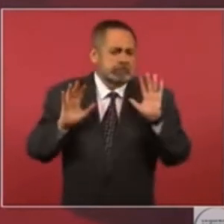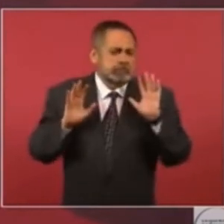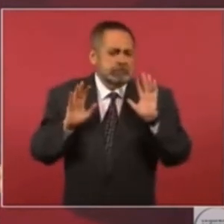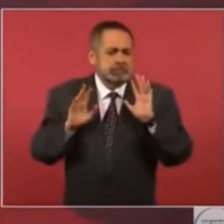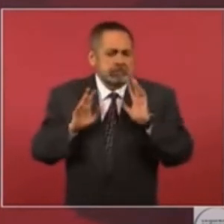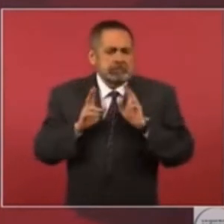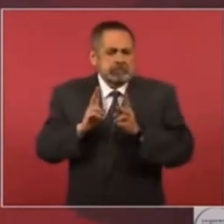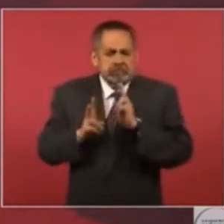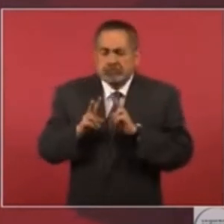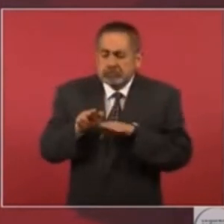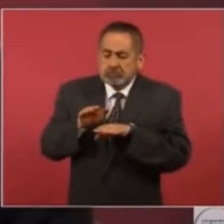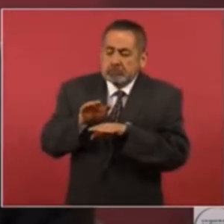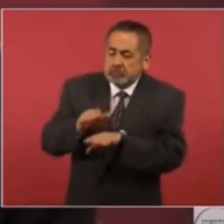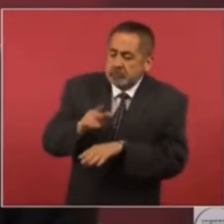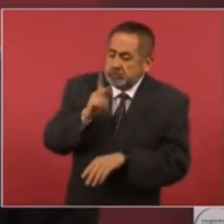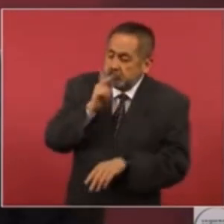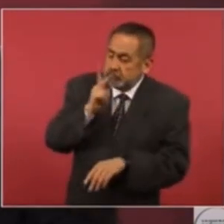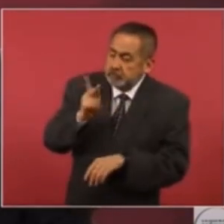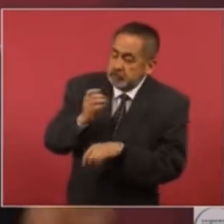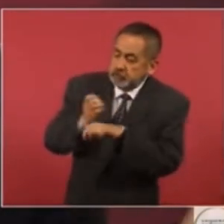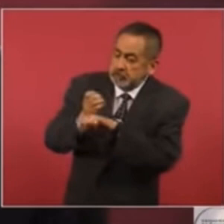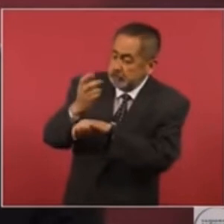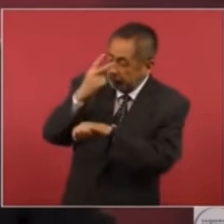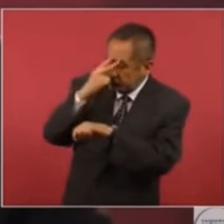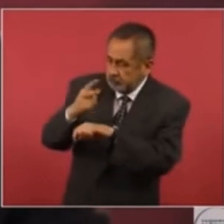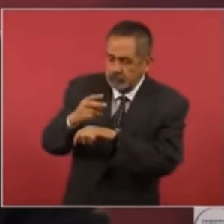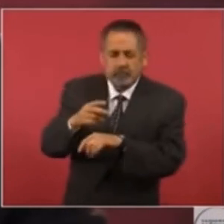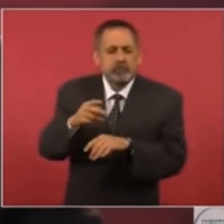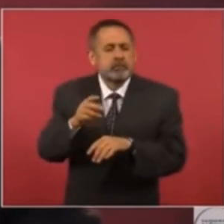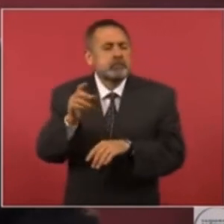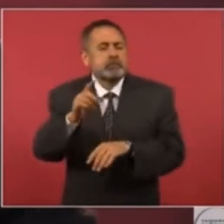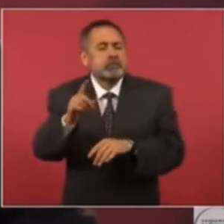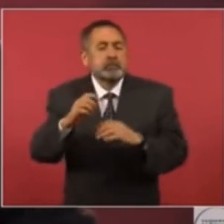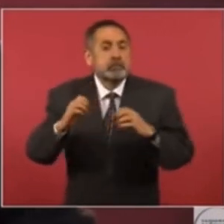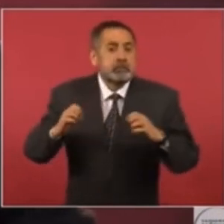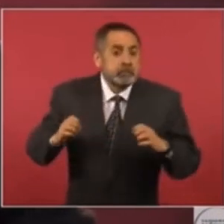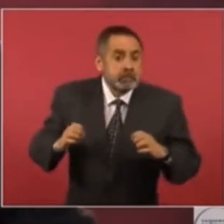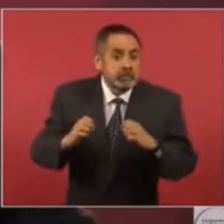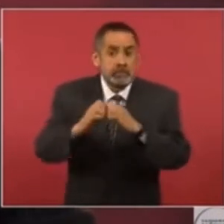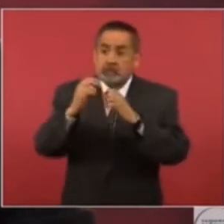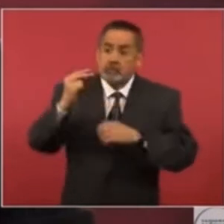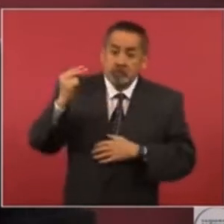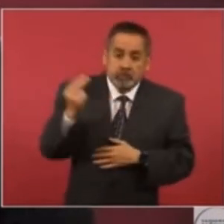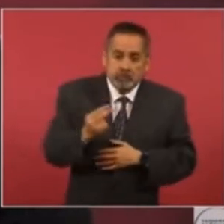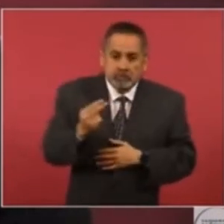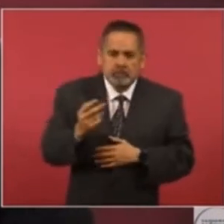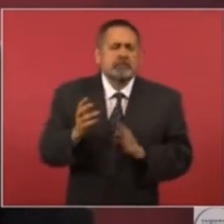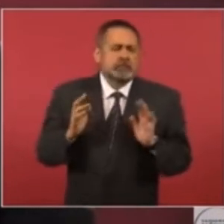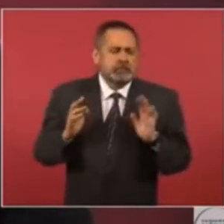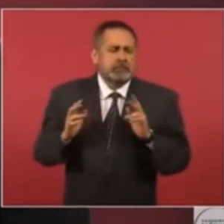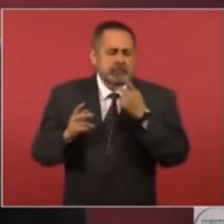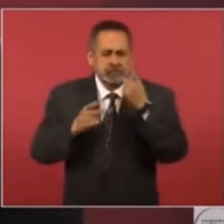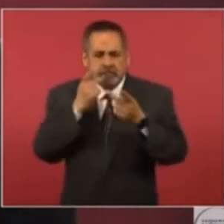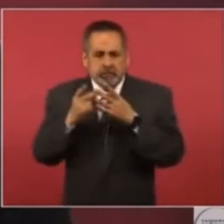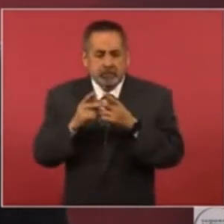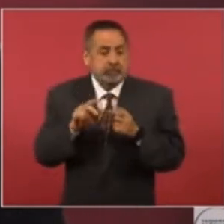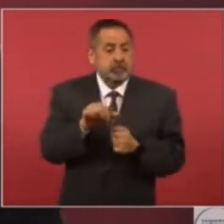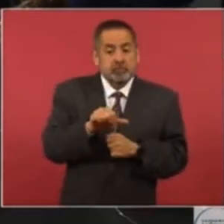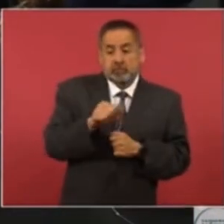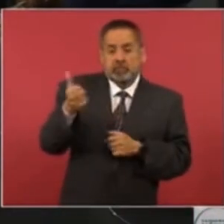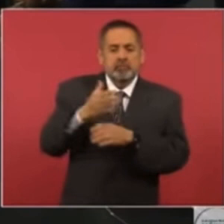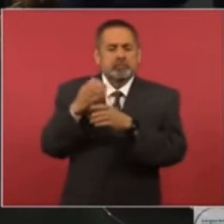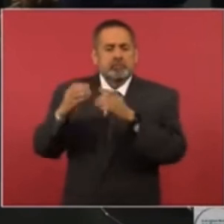lo que es urgente. Pero el resto de programas se detiene.